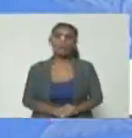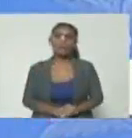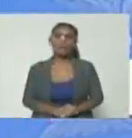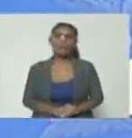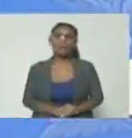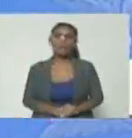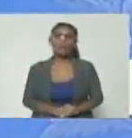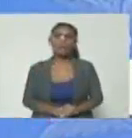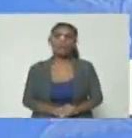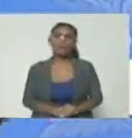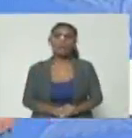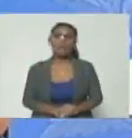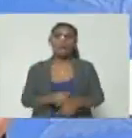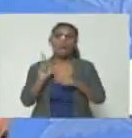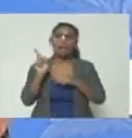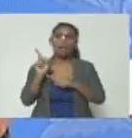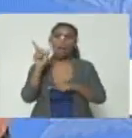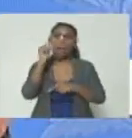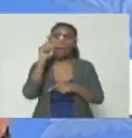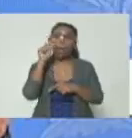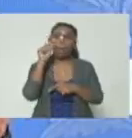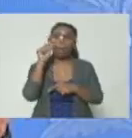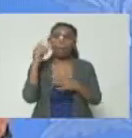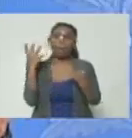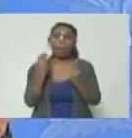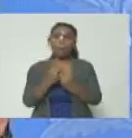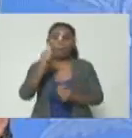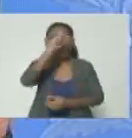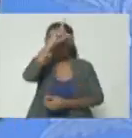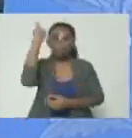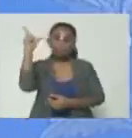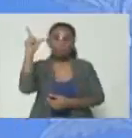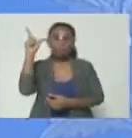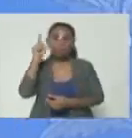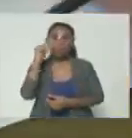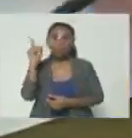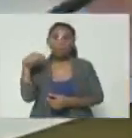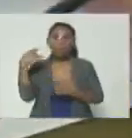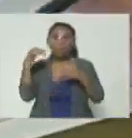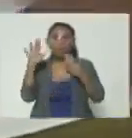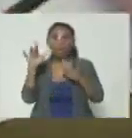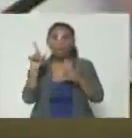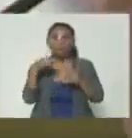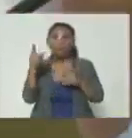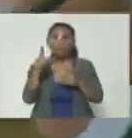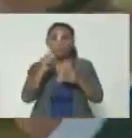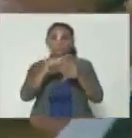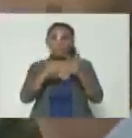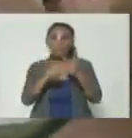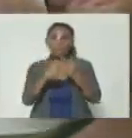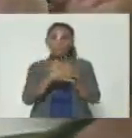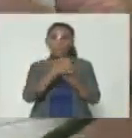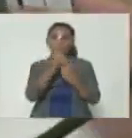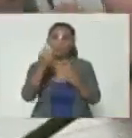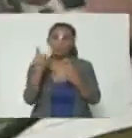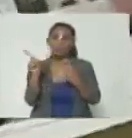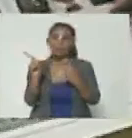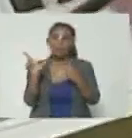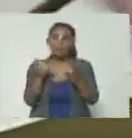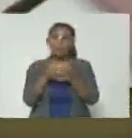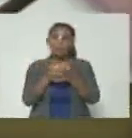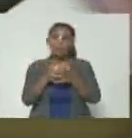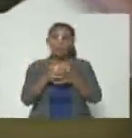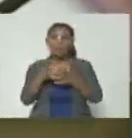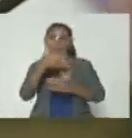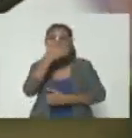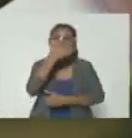aquí está Gavilán con un tal Alfredo Jiménez perdón aquí está Gilbert Caro con un tal Alfredo Jiménez que fue concejal del grupo terrorista